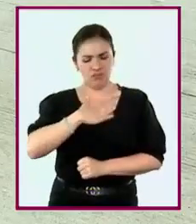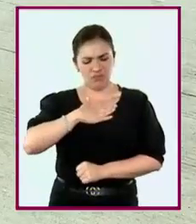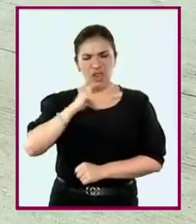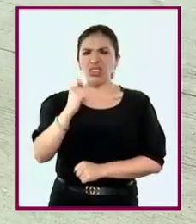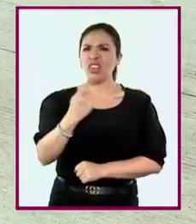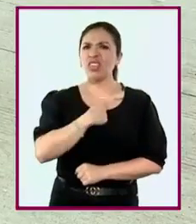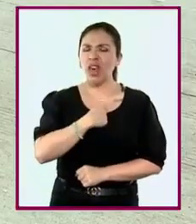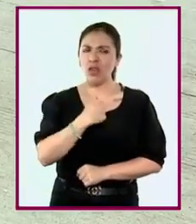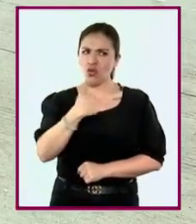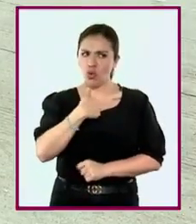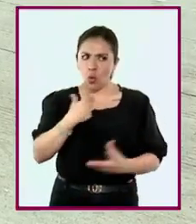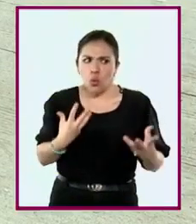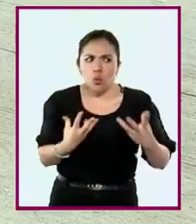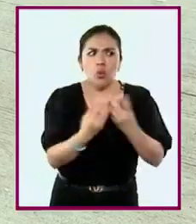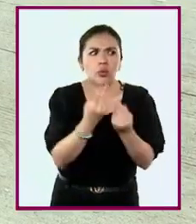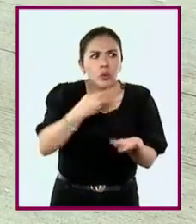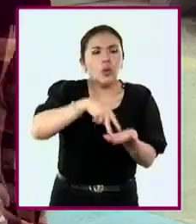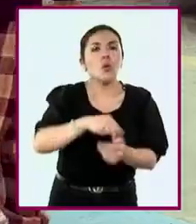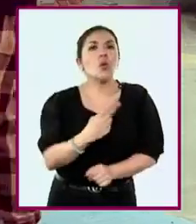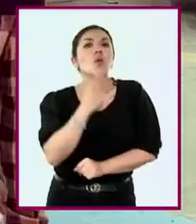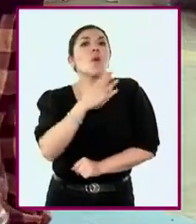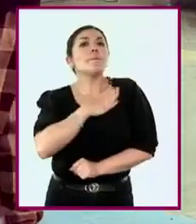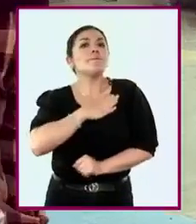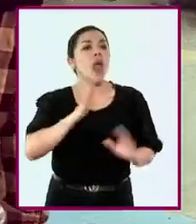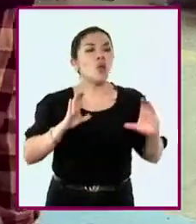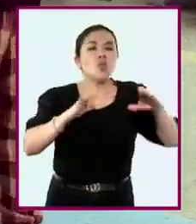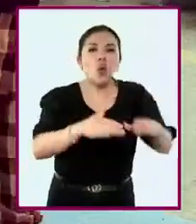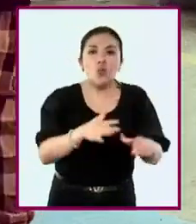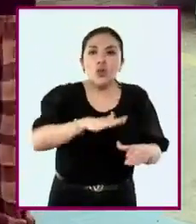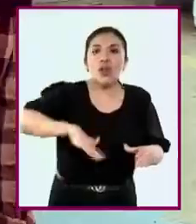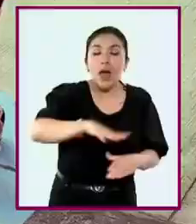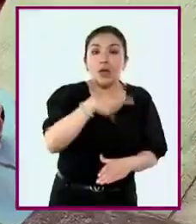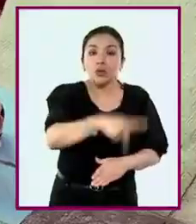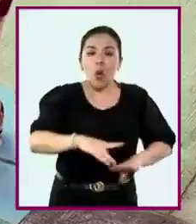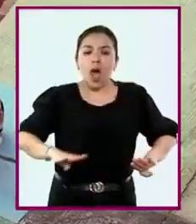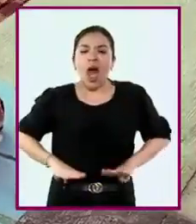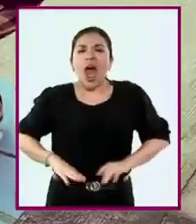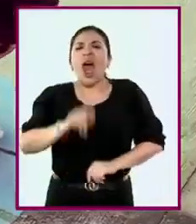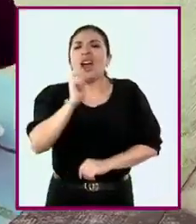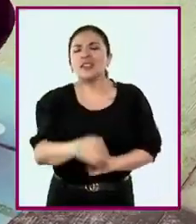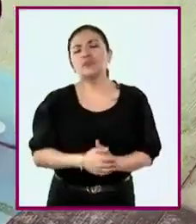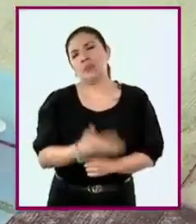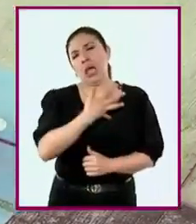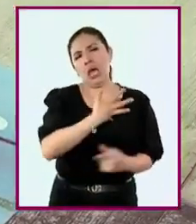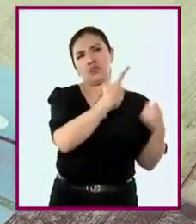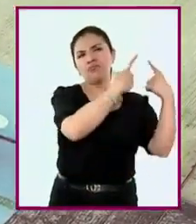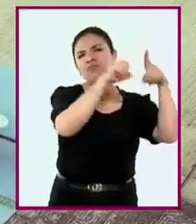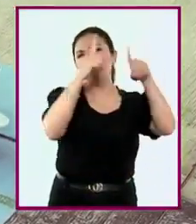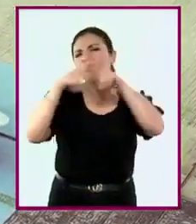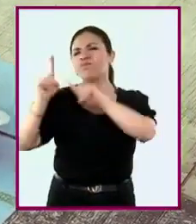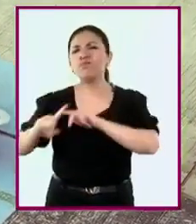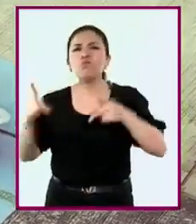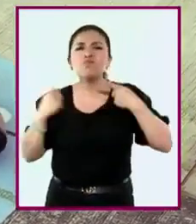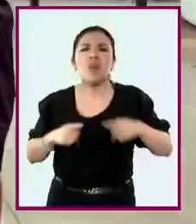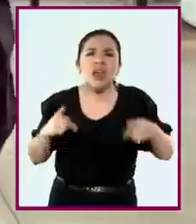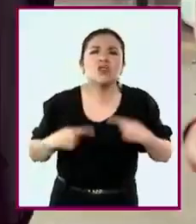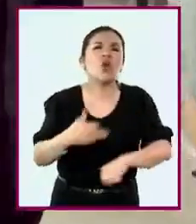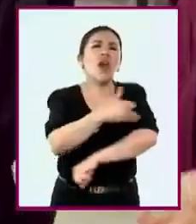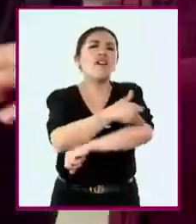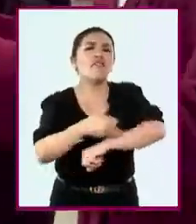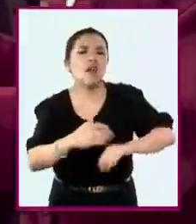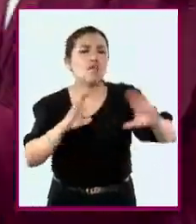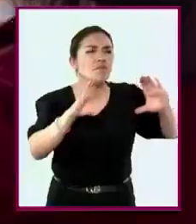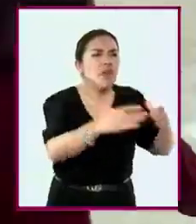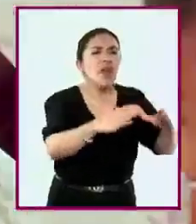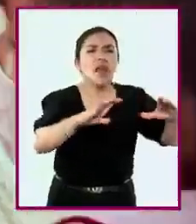identidad y sentido de pertenencia a una comunidad caracterizada por la diversidad de personas y